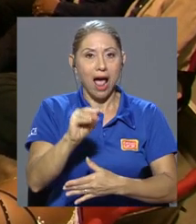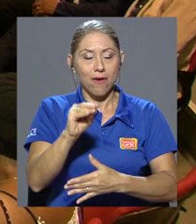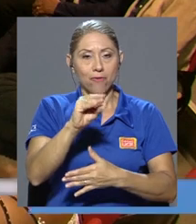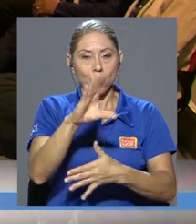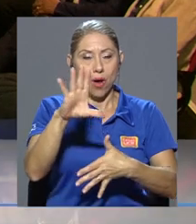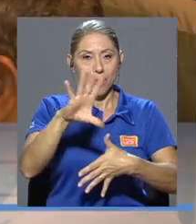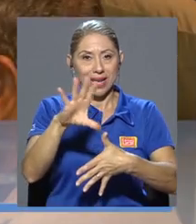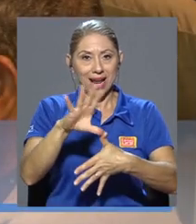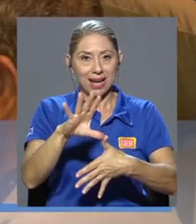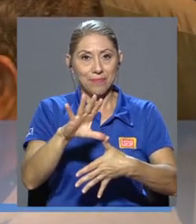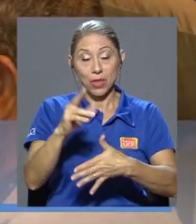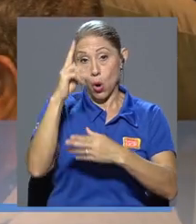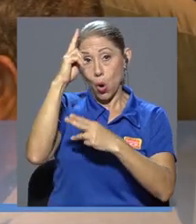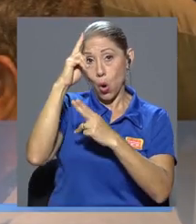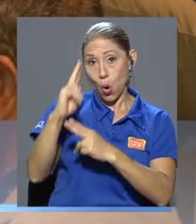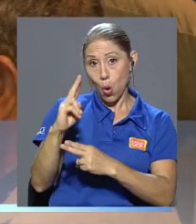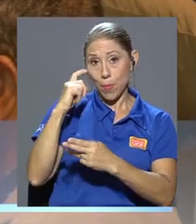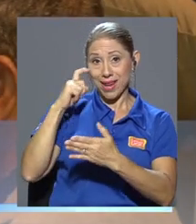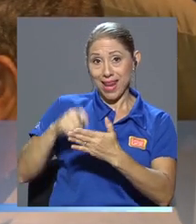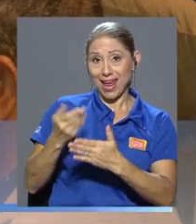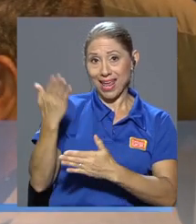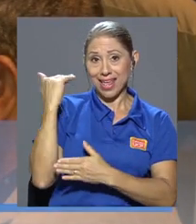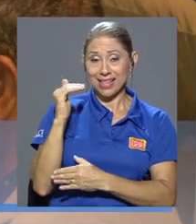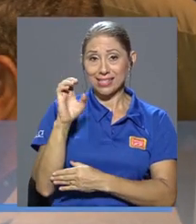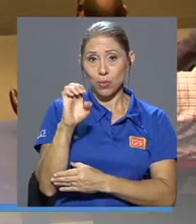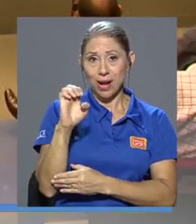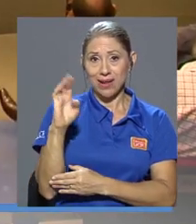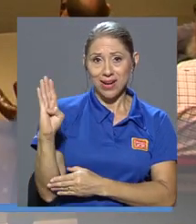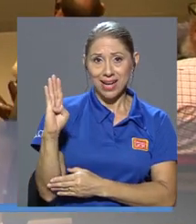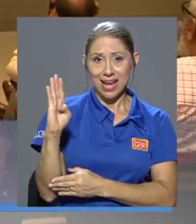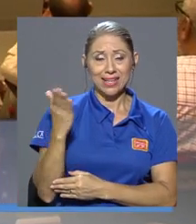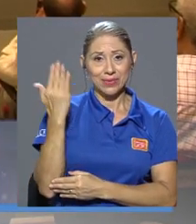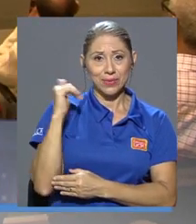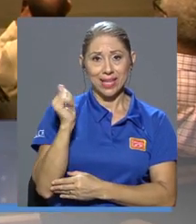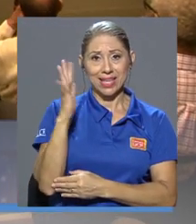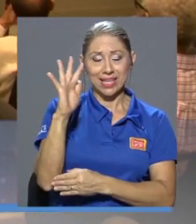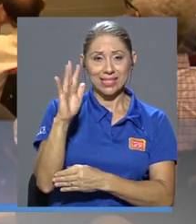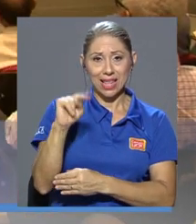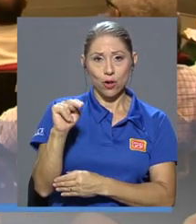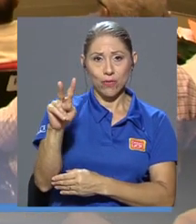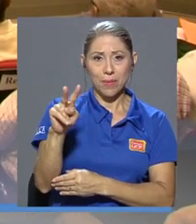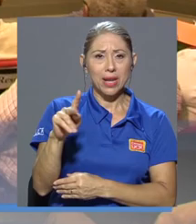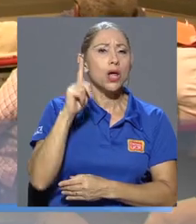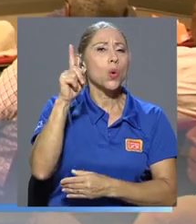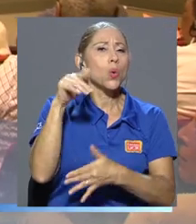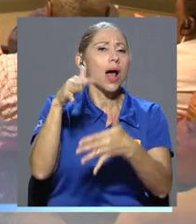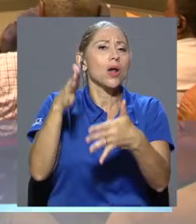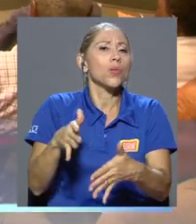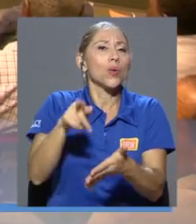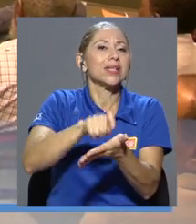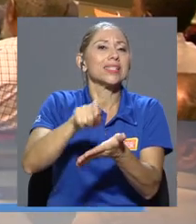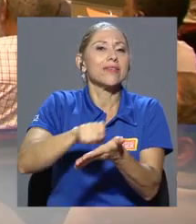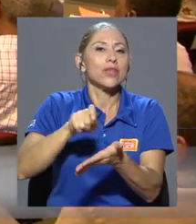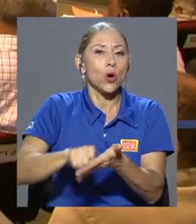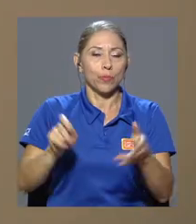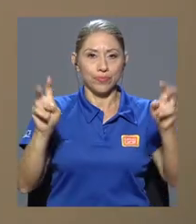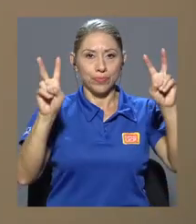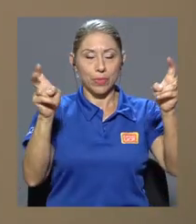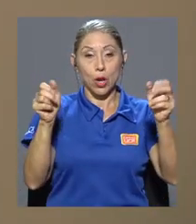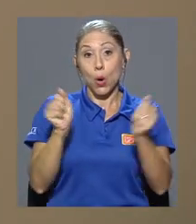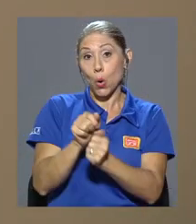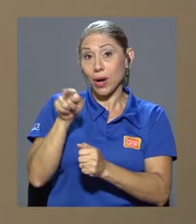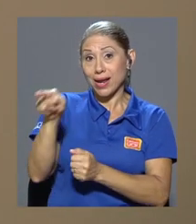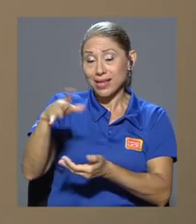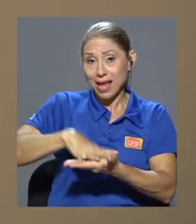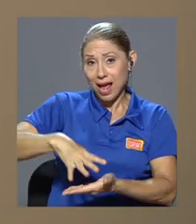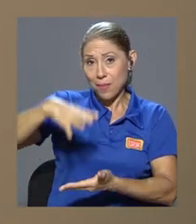homenaje a Eulalia Bernard el pasado 15 de noviembre, uno de sus alumnos escribió alguna vez. Con ella aprendimos